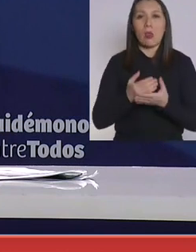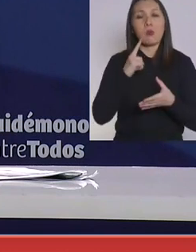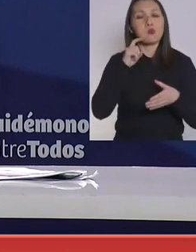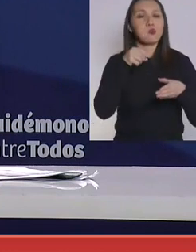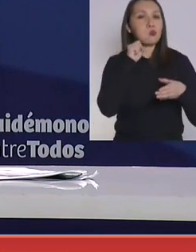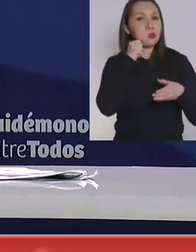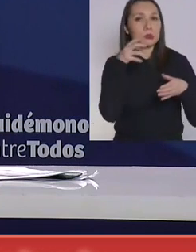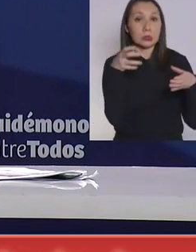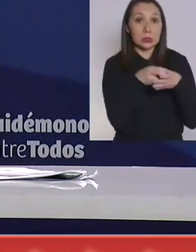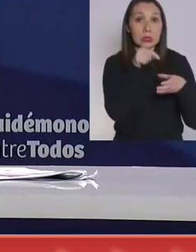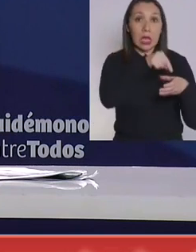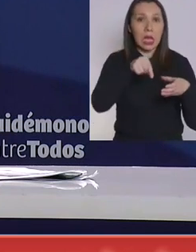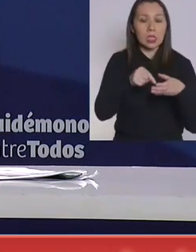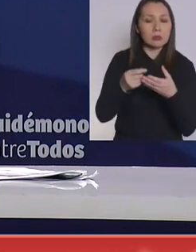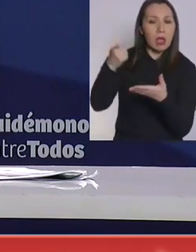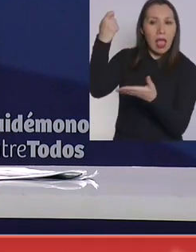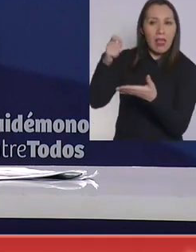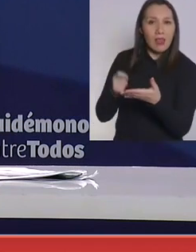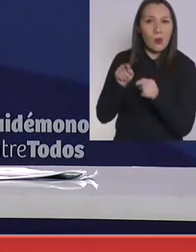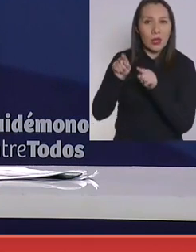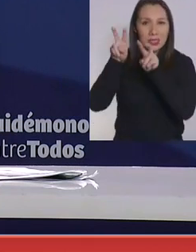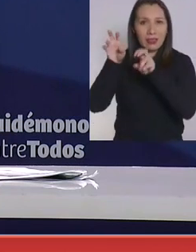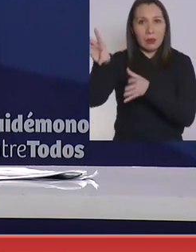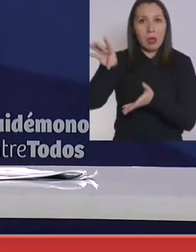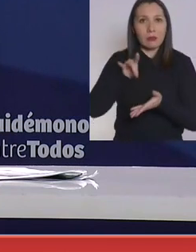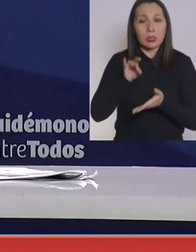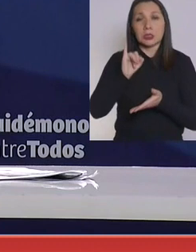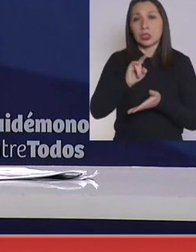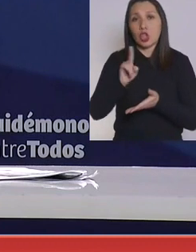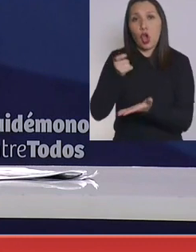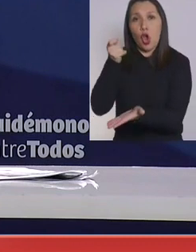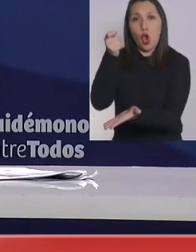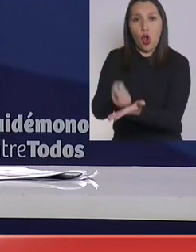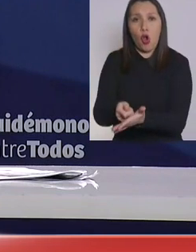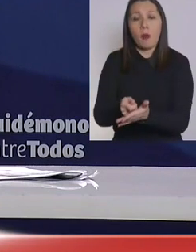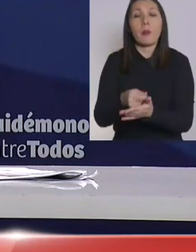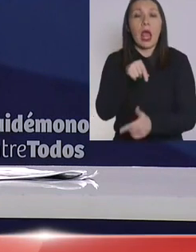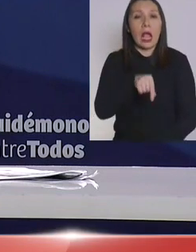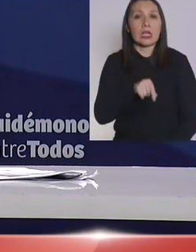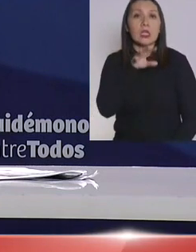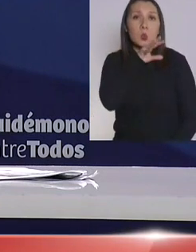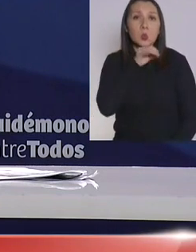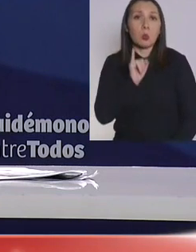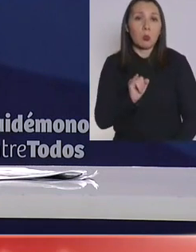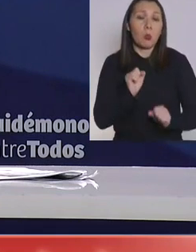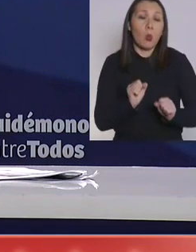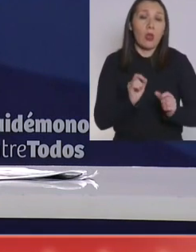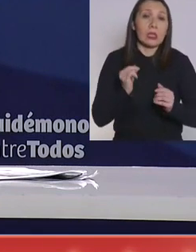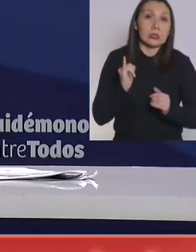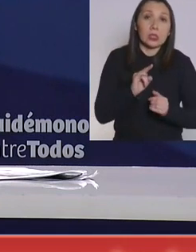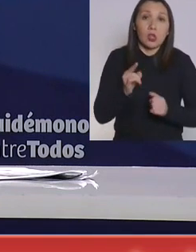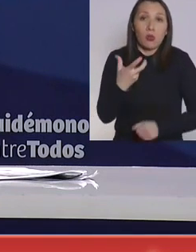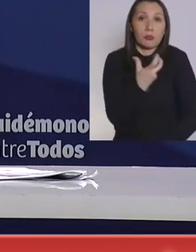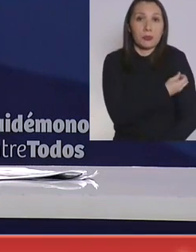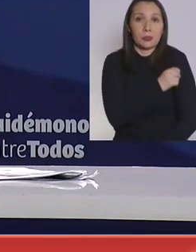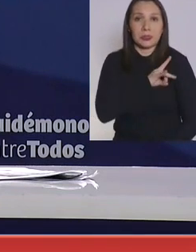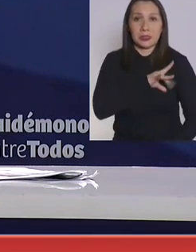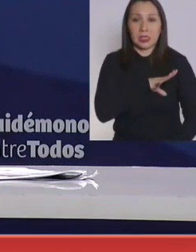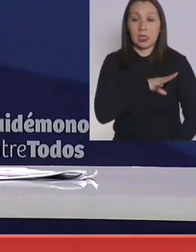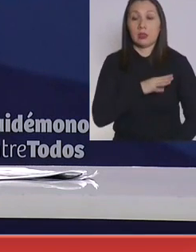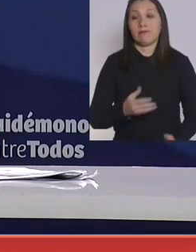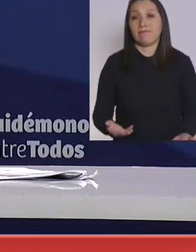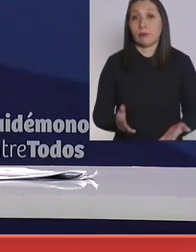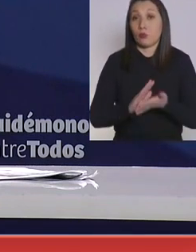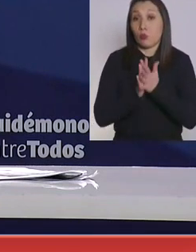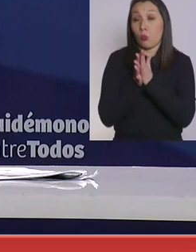determina este tipo de cosas para ser adquirida o usada en Chile. Por lo tanto, toda